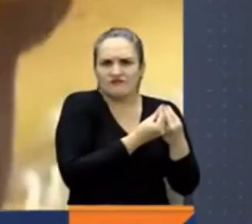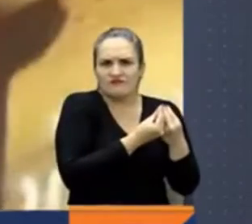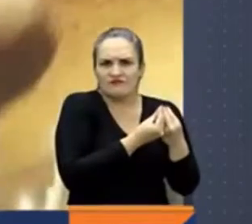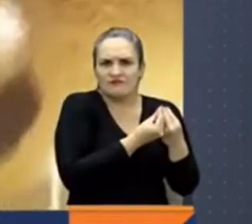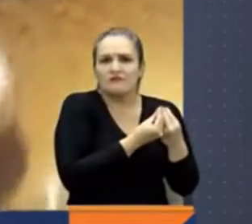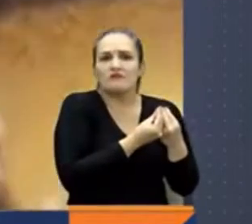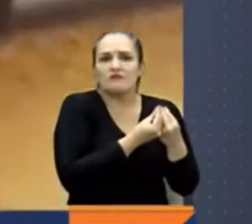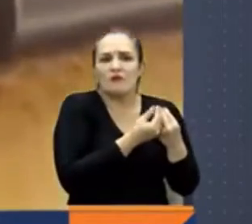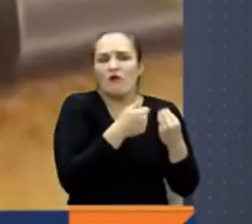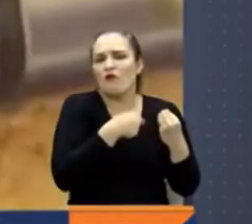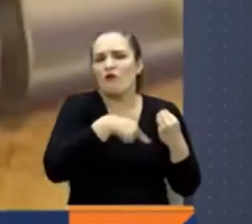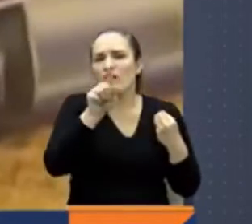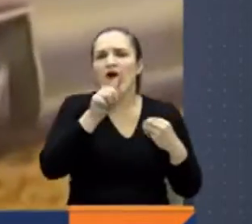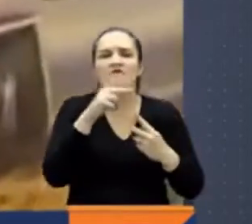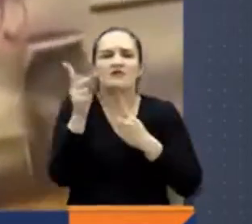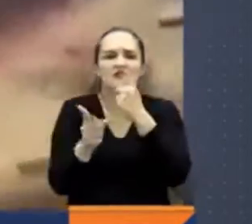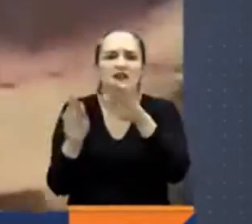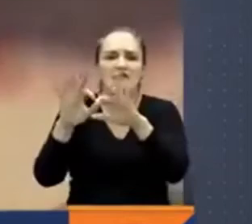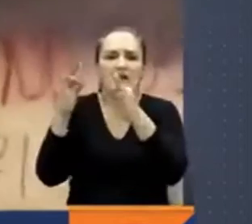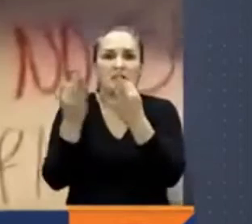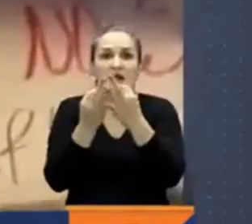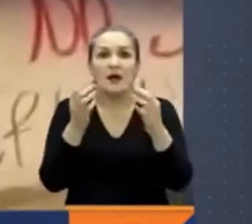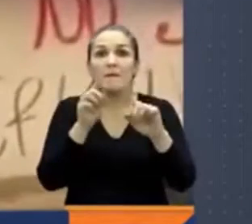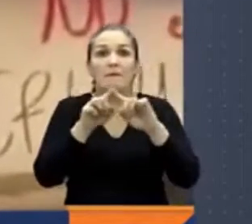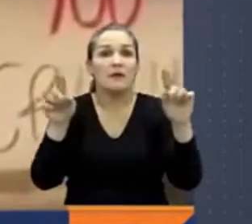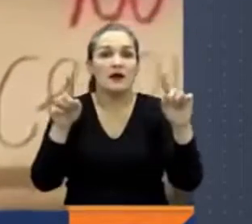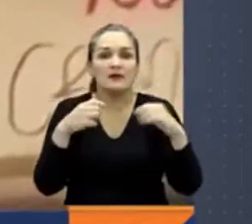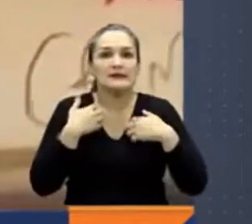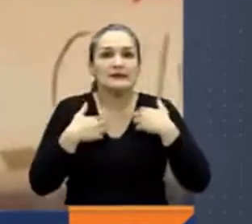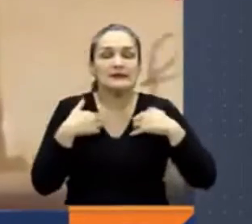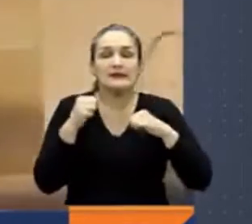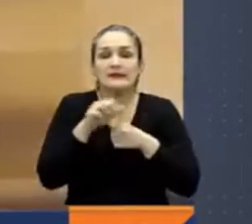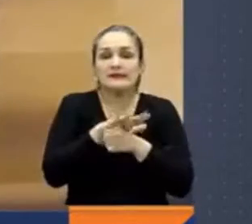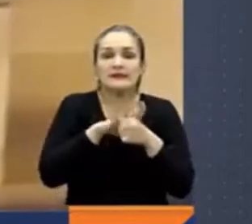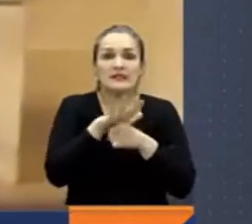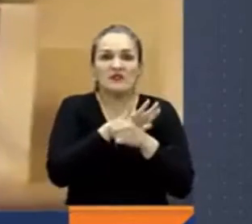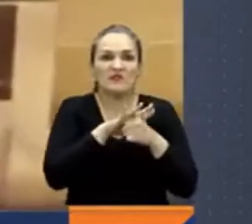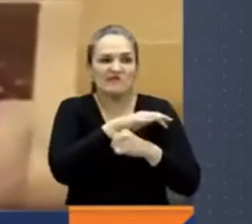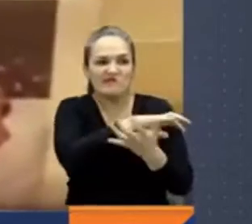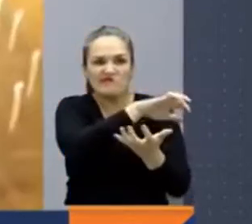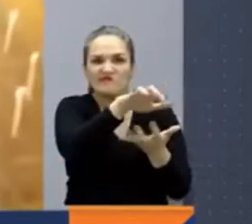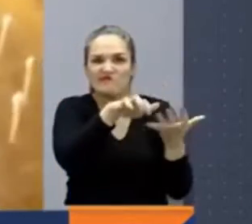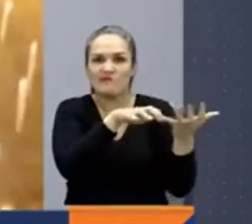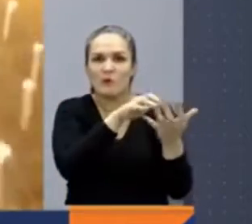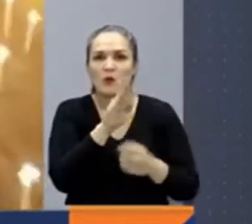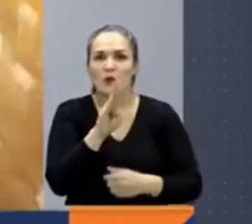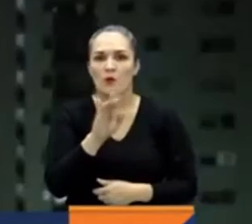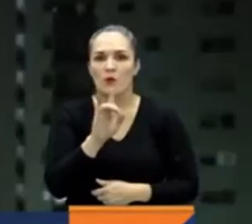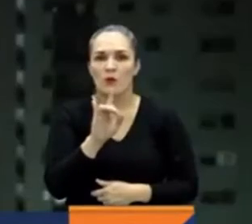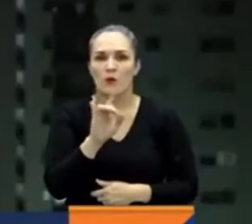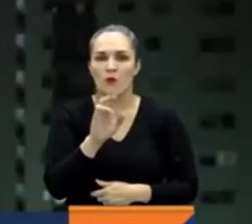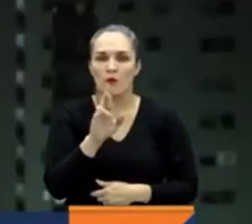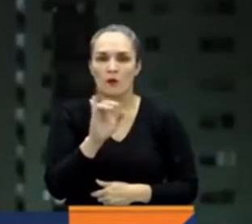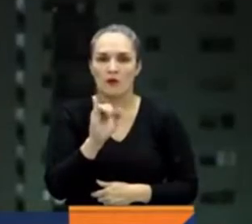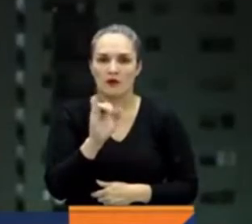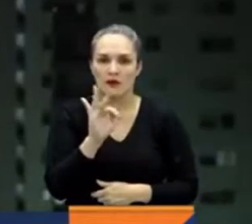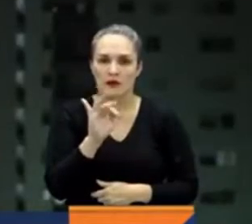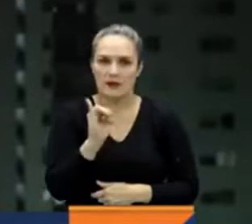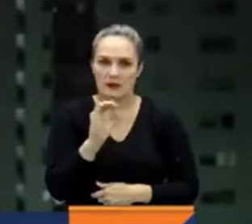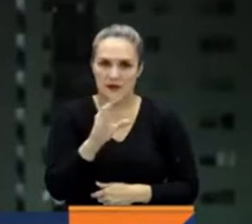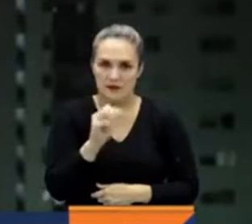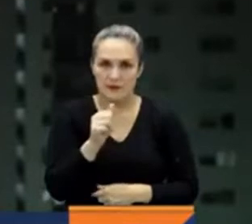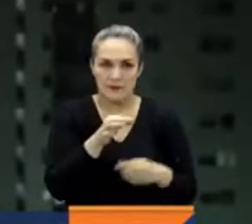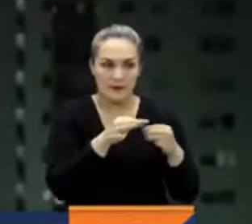visitar a sus familias, pero no pueden hacerlo por la tensa situación que aún se vive allí en el municipio de Buritica. La información que por ahora les